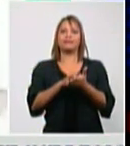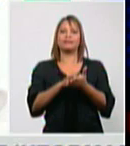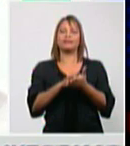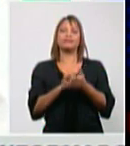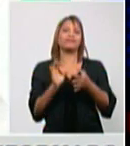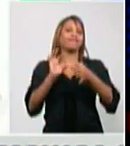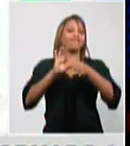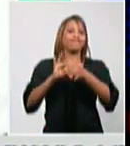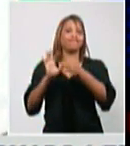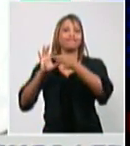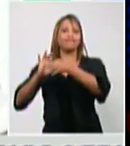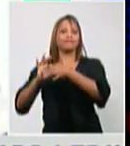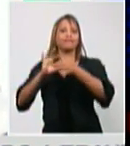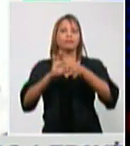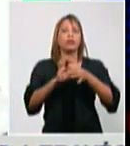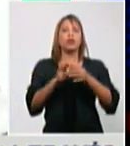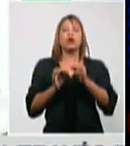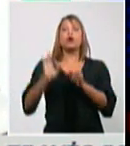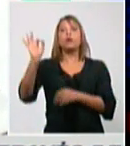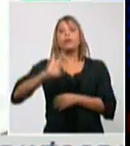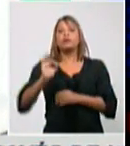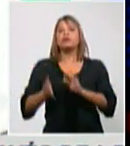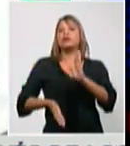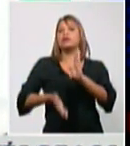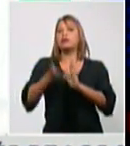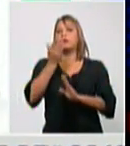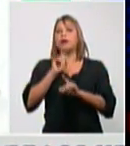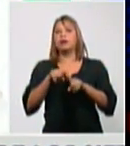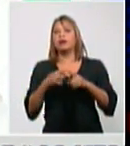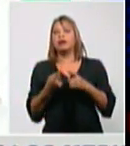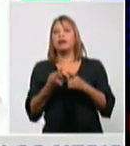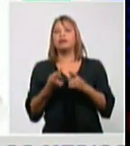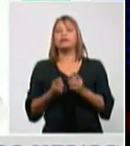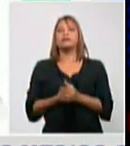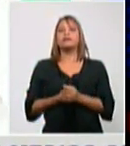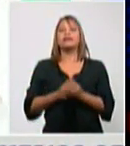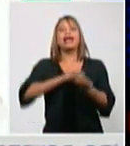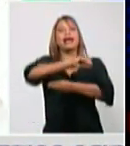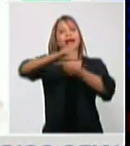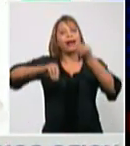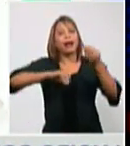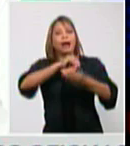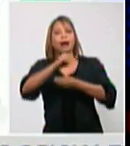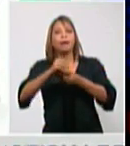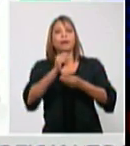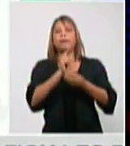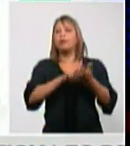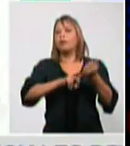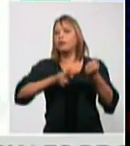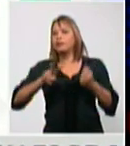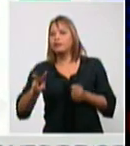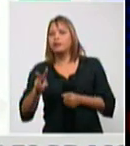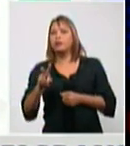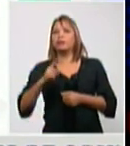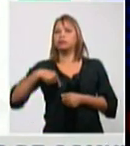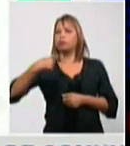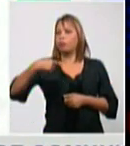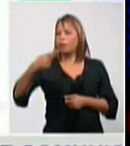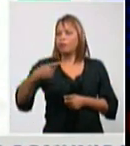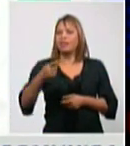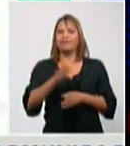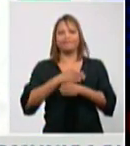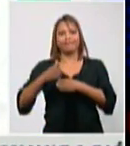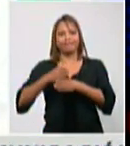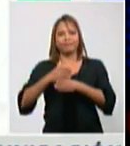por ciento también elevado está en relación por ciento elevado que cambia por territorio cambia por día un por ciento